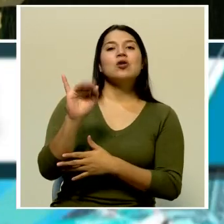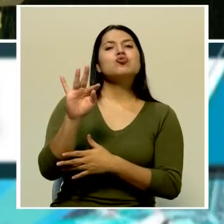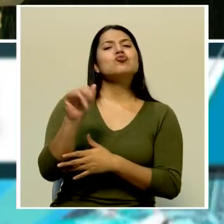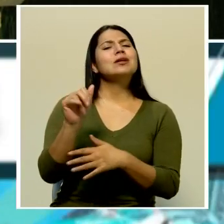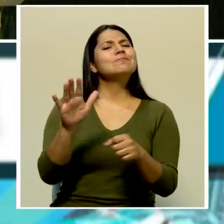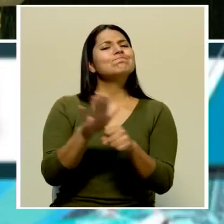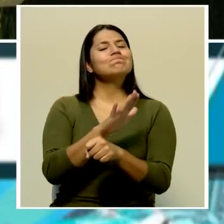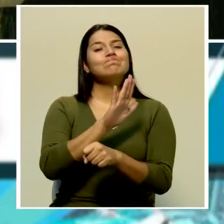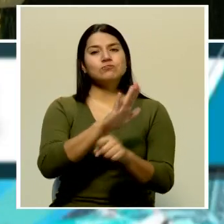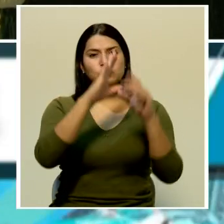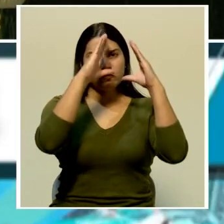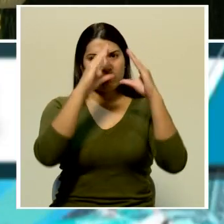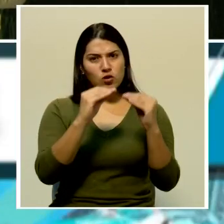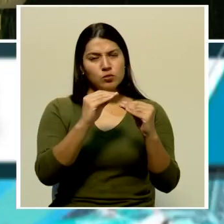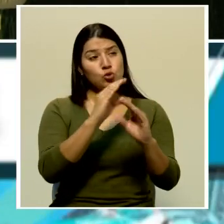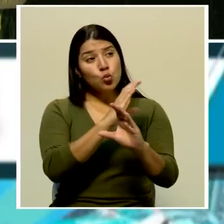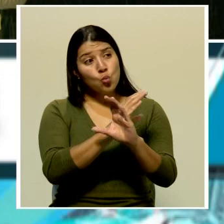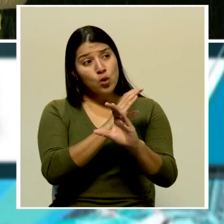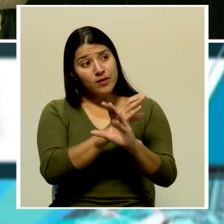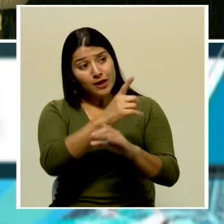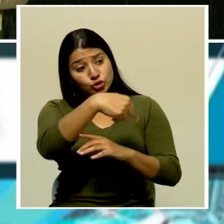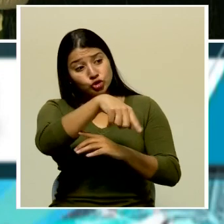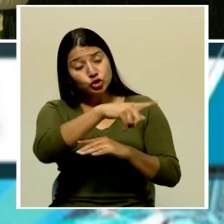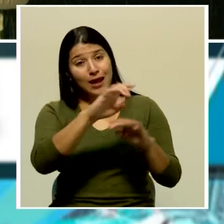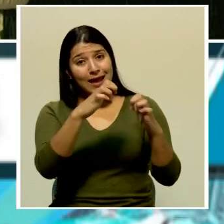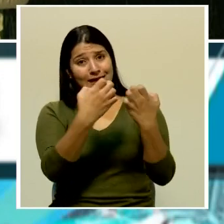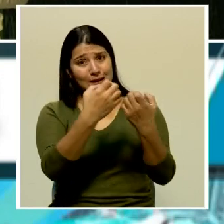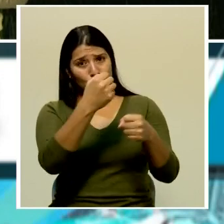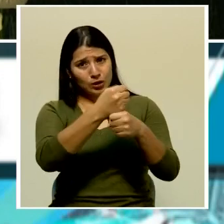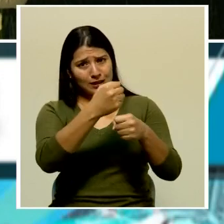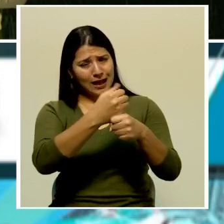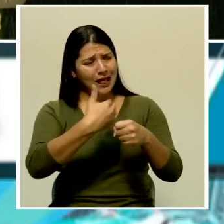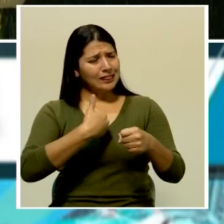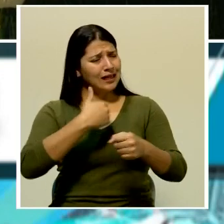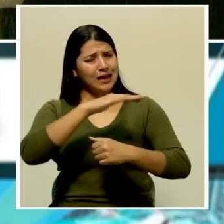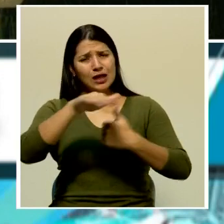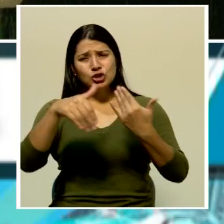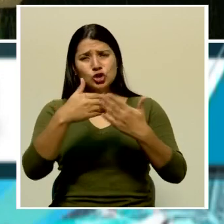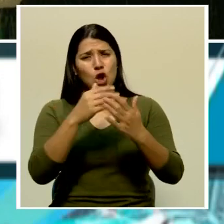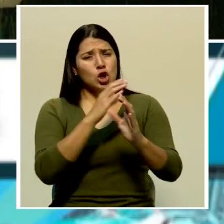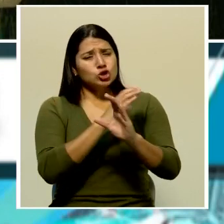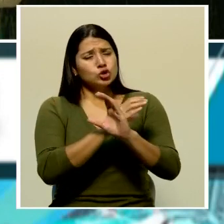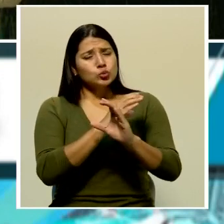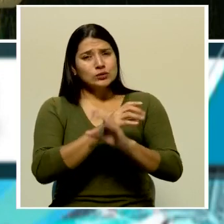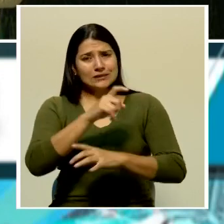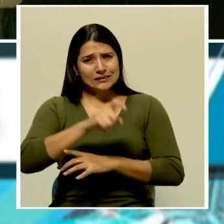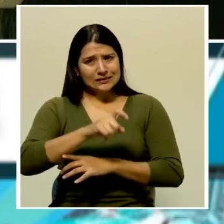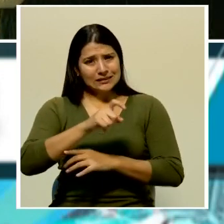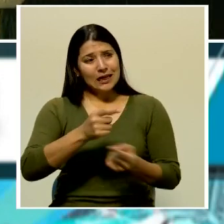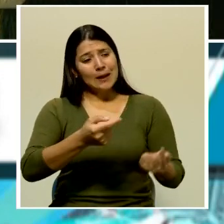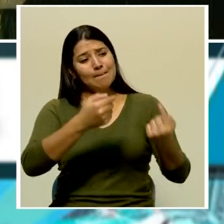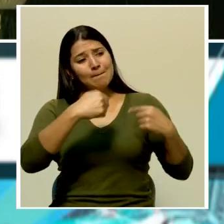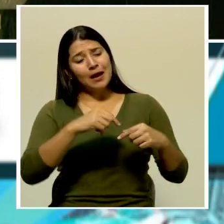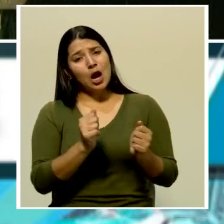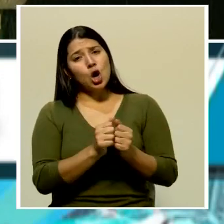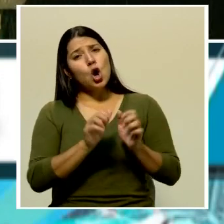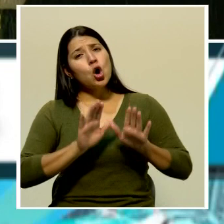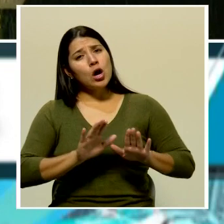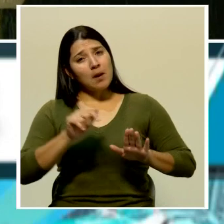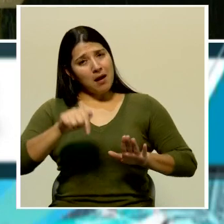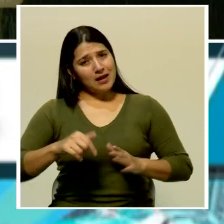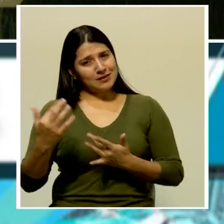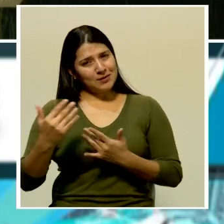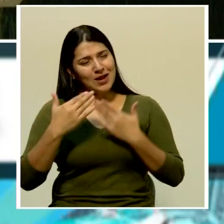completa la información. Cuídense ustedes, el equipo, tomen todas las medidas de precaución y vuelvan con calma, que aquí los